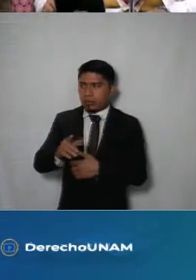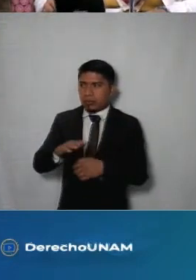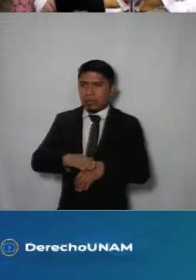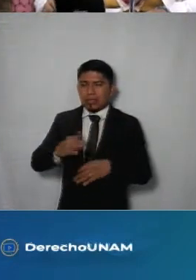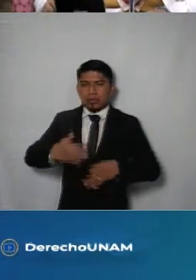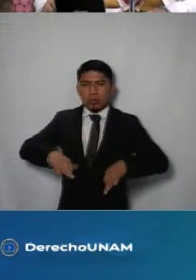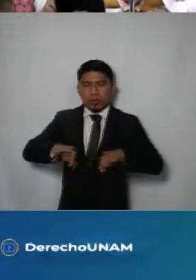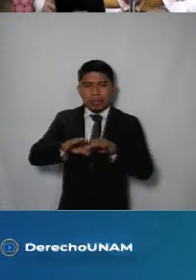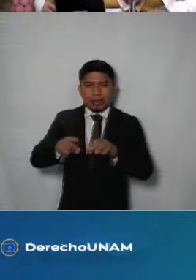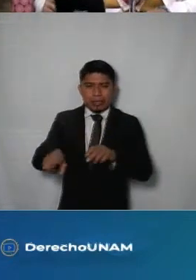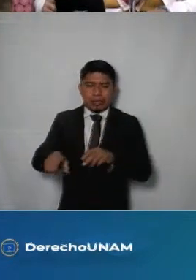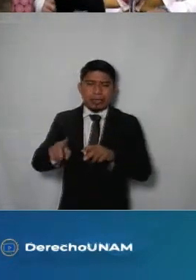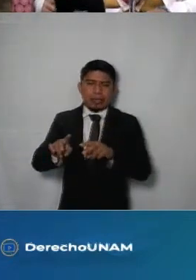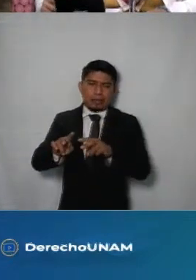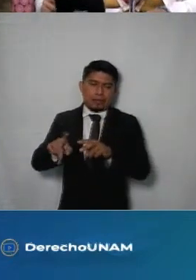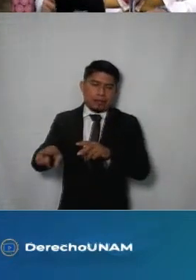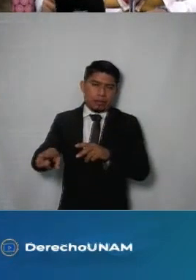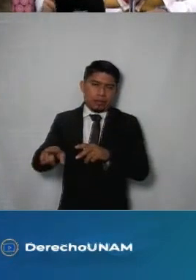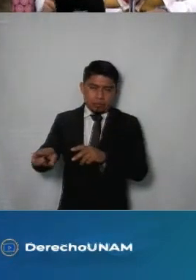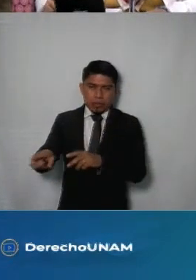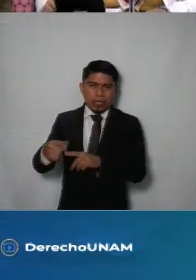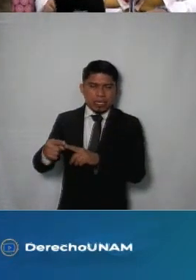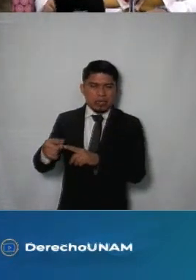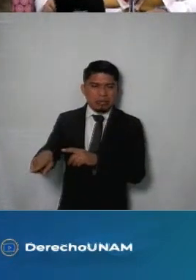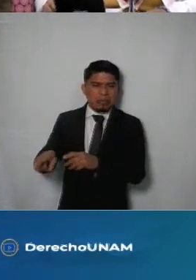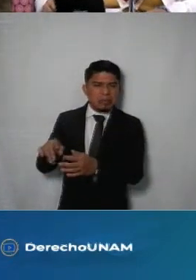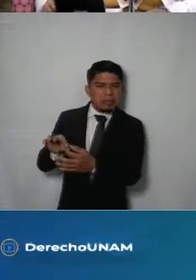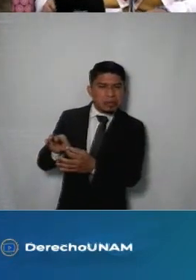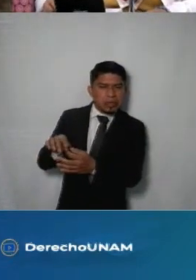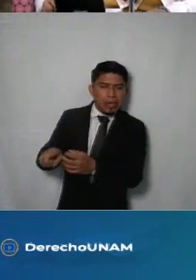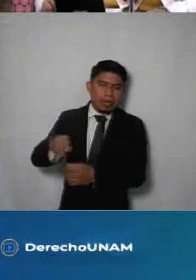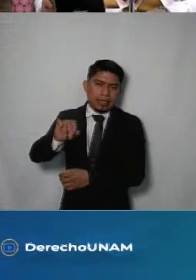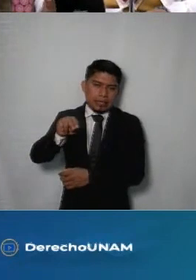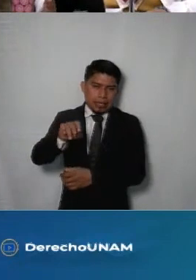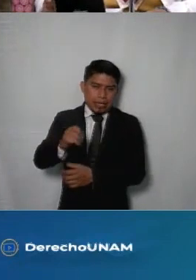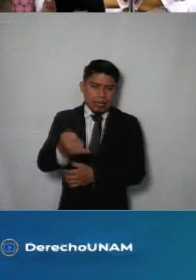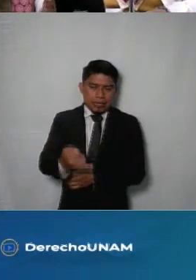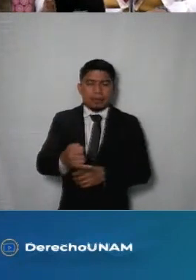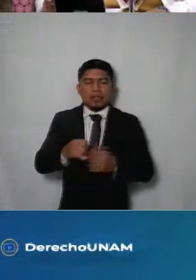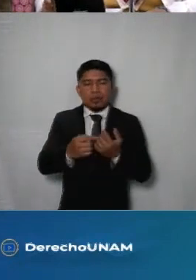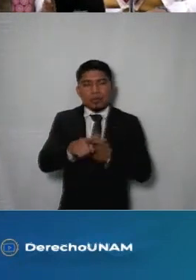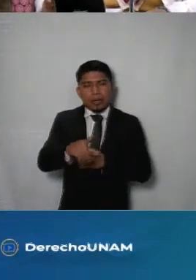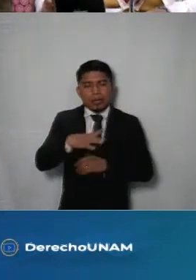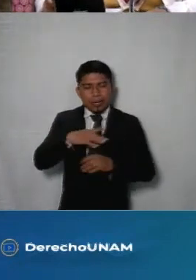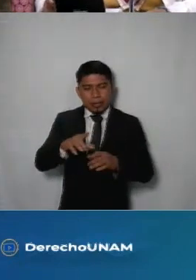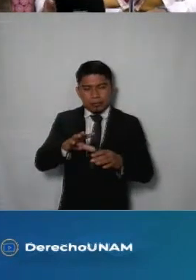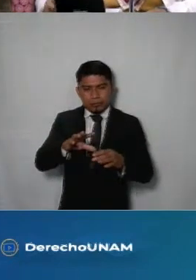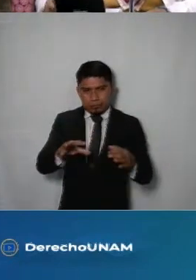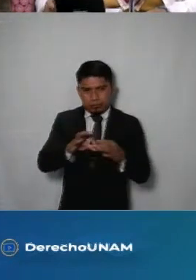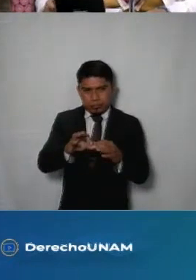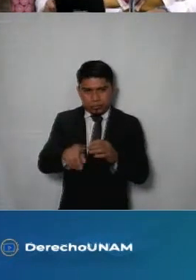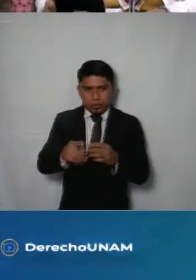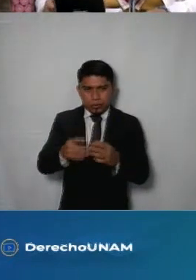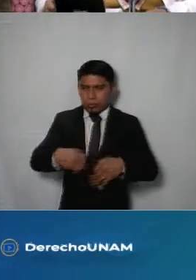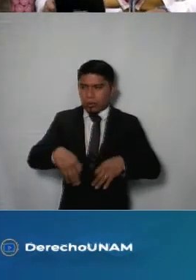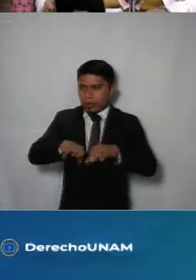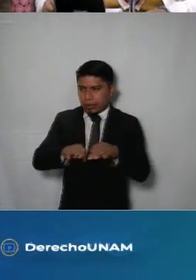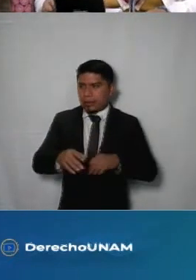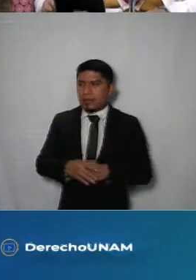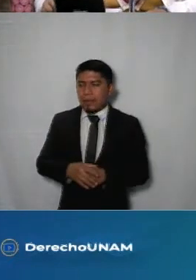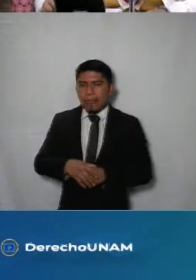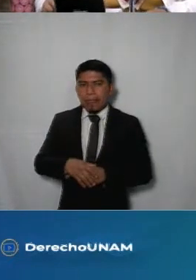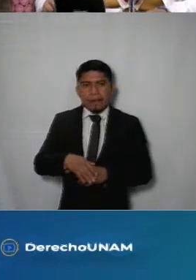más importantes de acuerdo con el INEGI el acceso a la información sobre medidas de integridad pública son